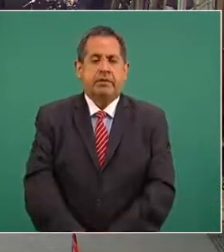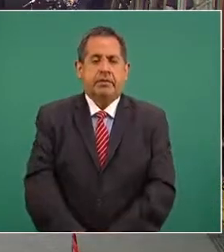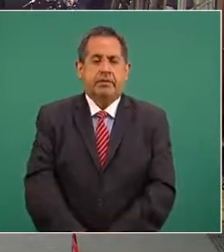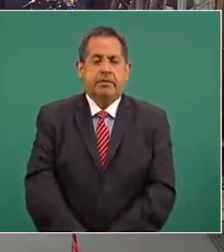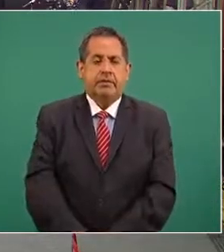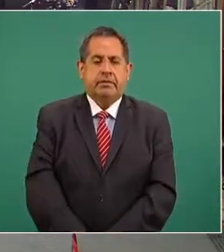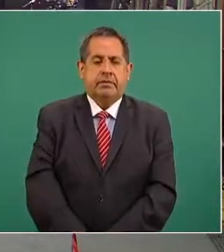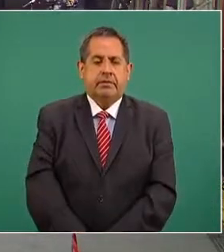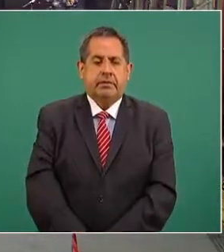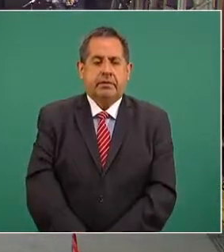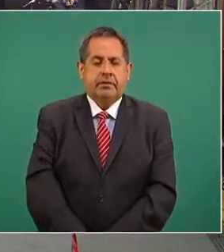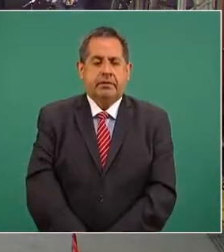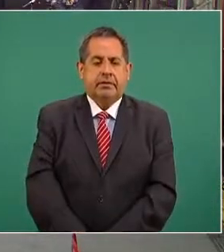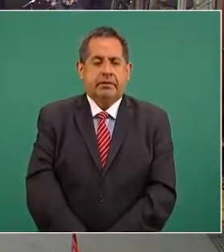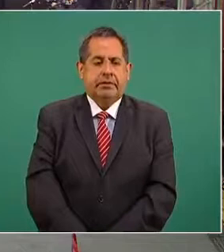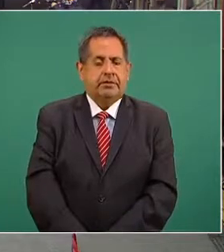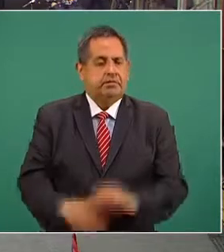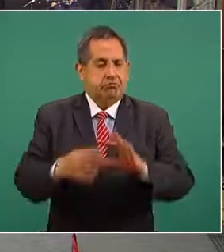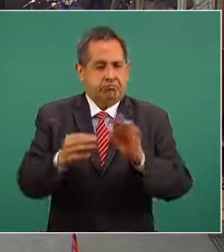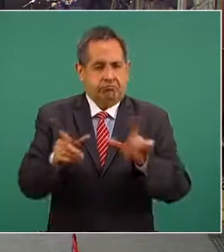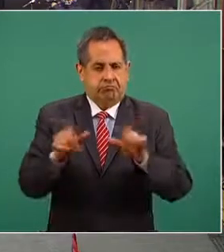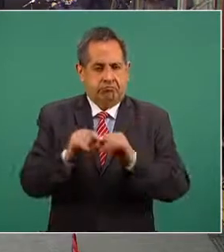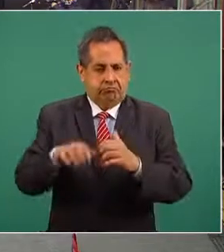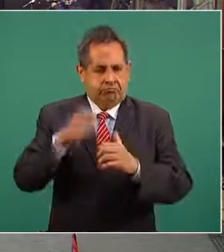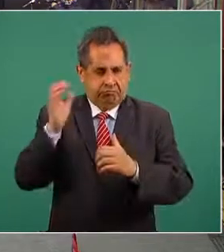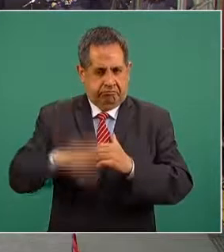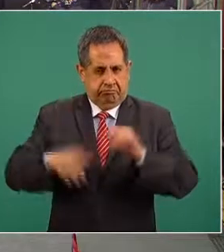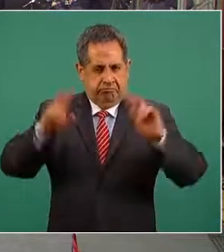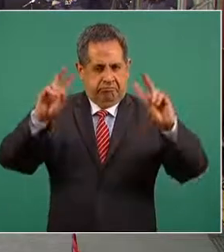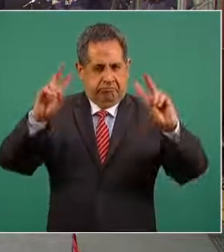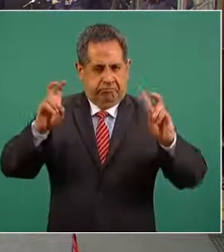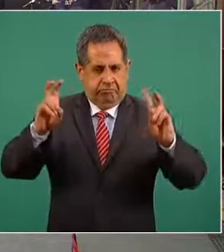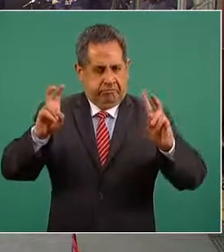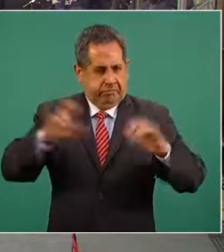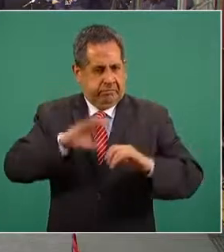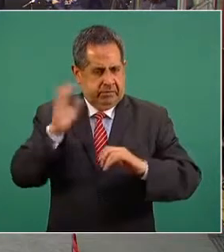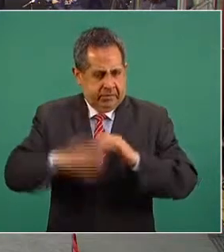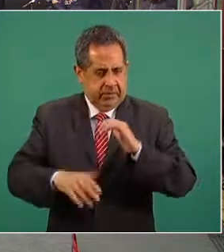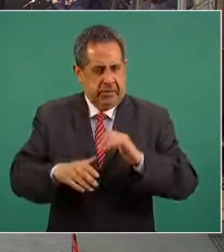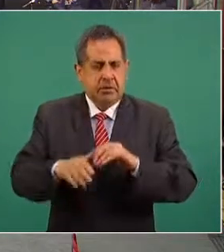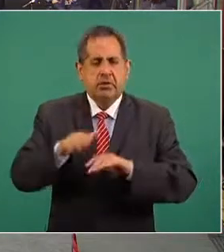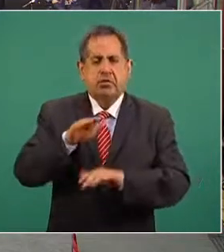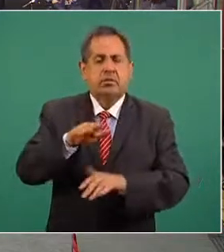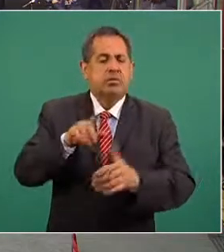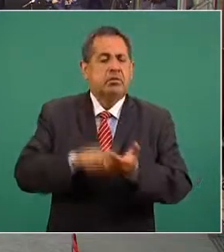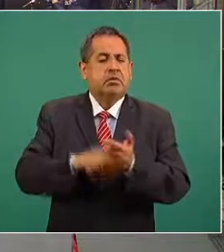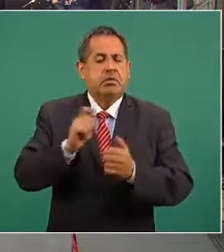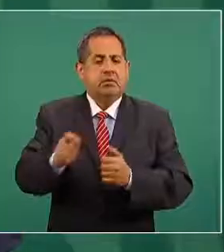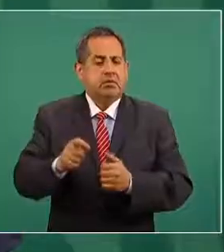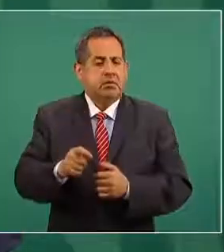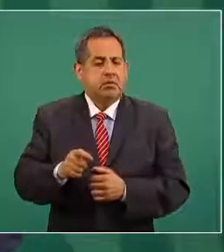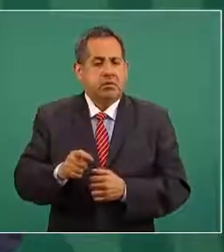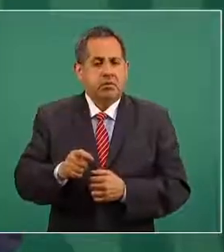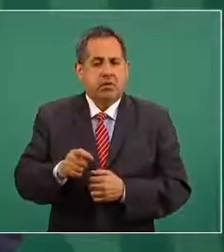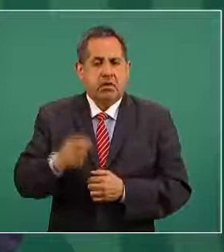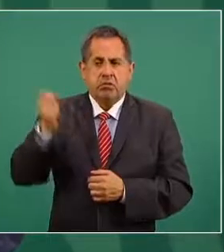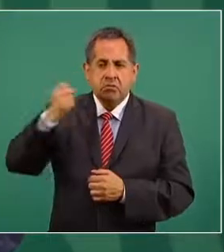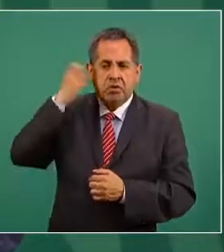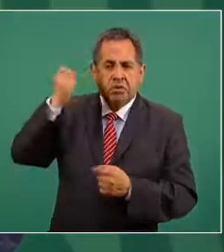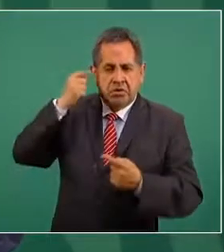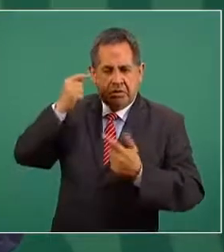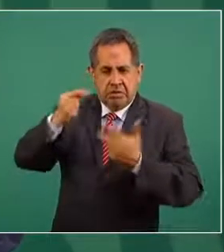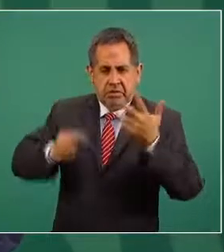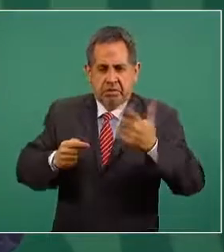Bueno, nada más para cerrar este tema en cuanto a nuestras exposiciones.